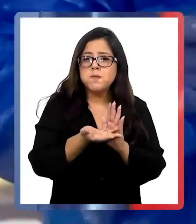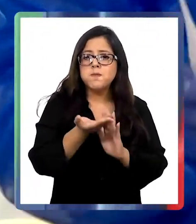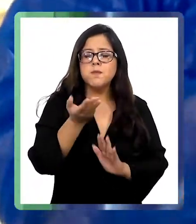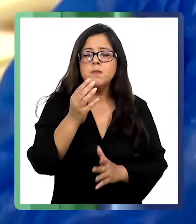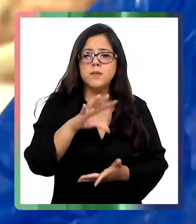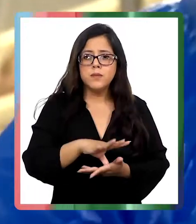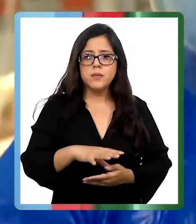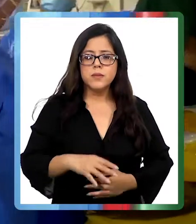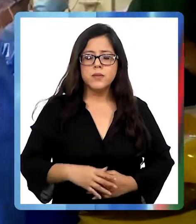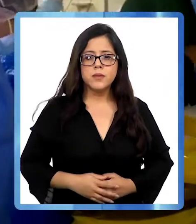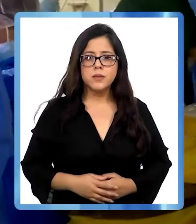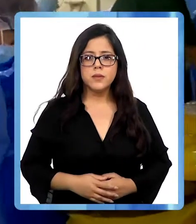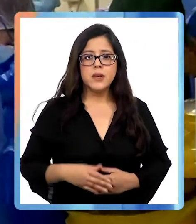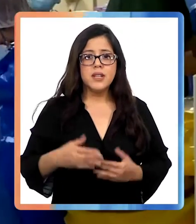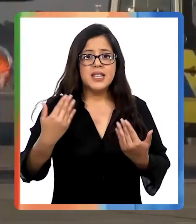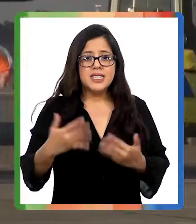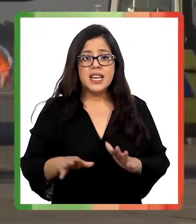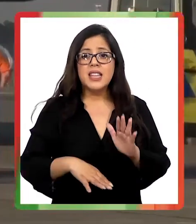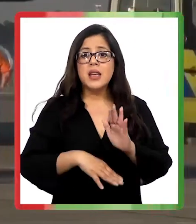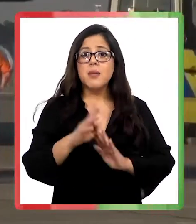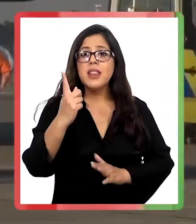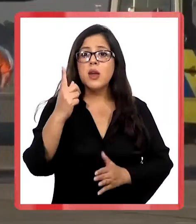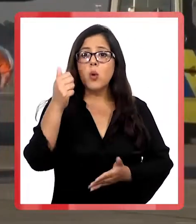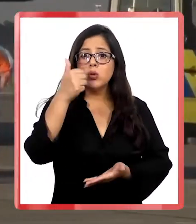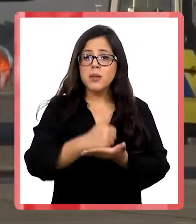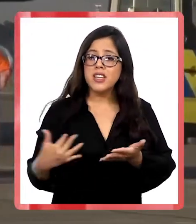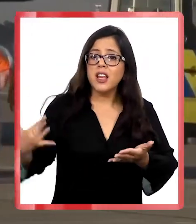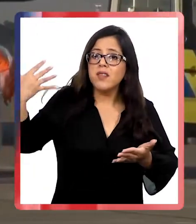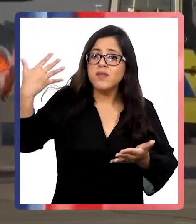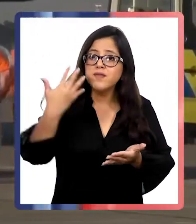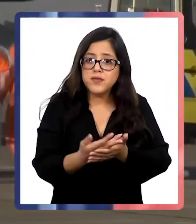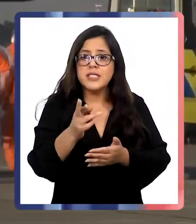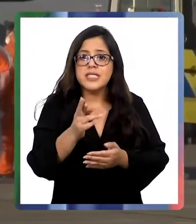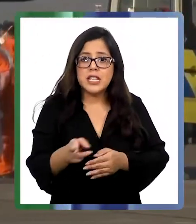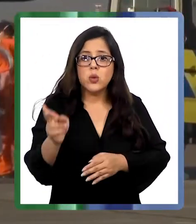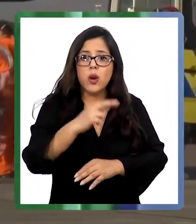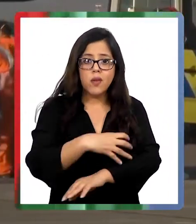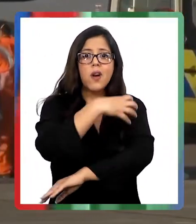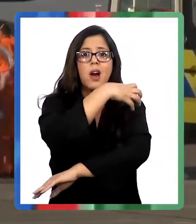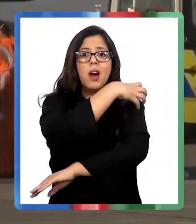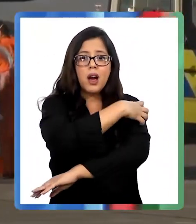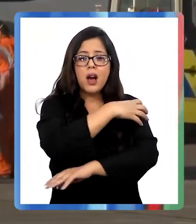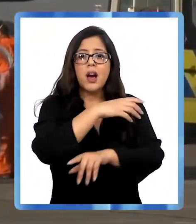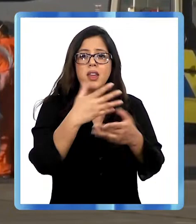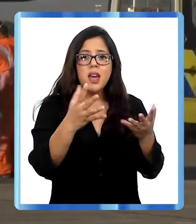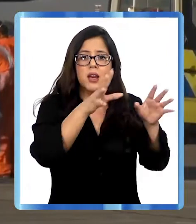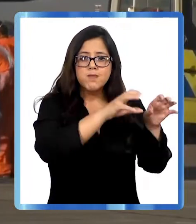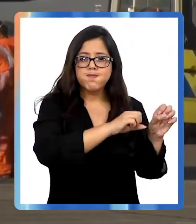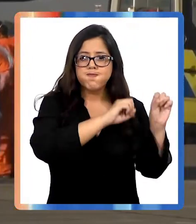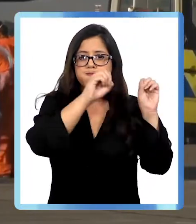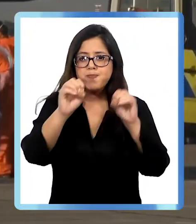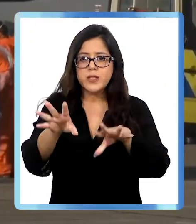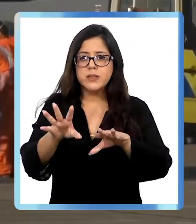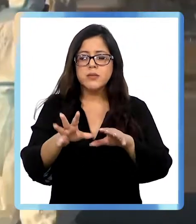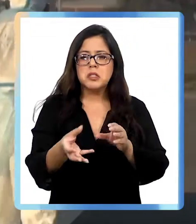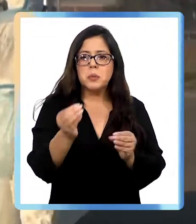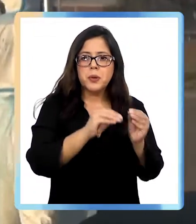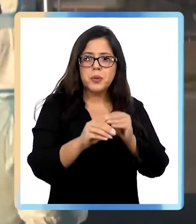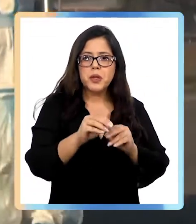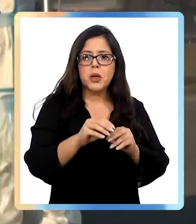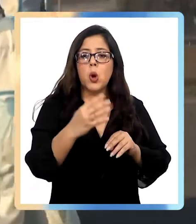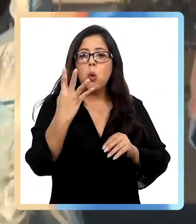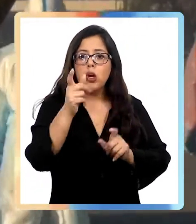altas del país. Y después de más de un semestre, nuevamente la región ha debido recurrir al traslado aeromédico.